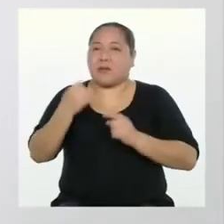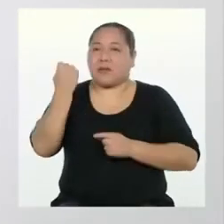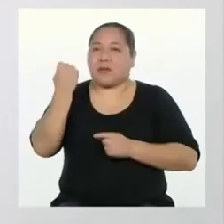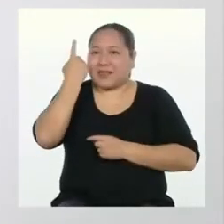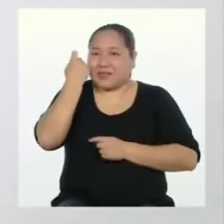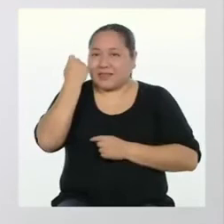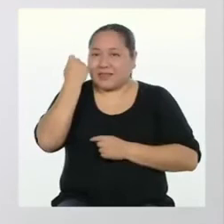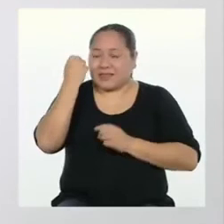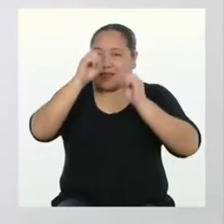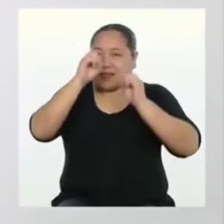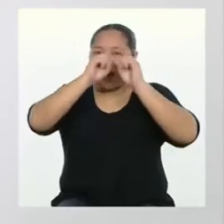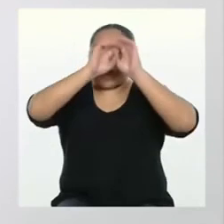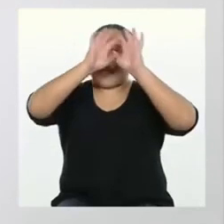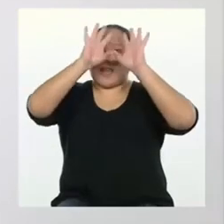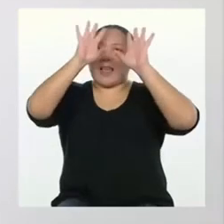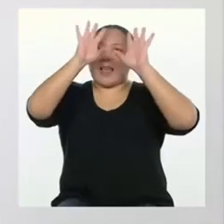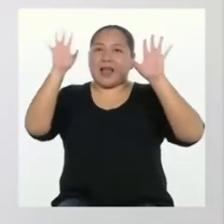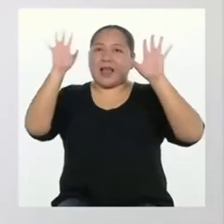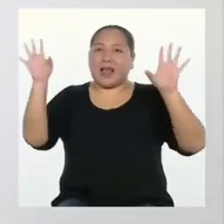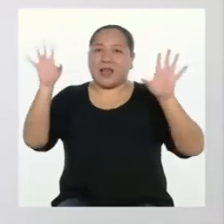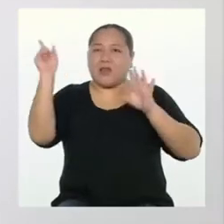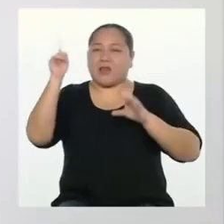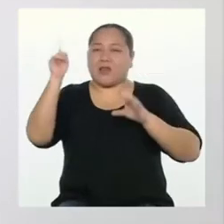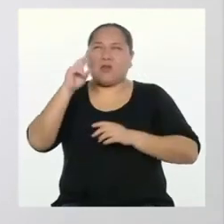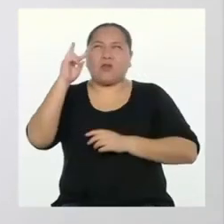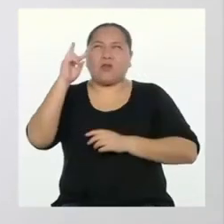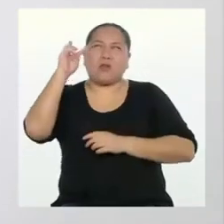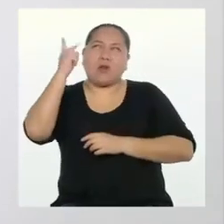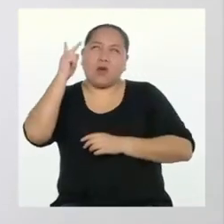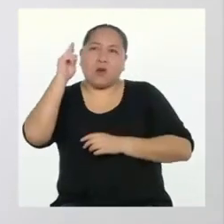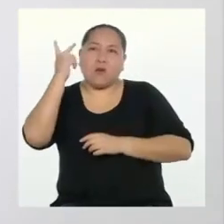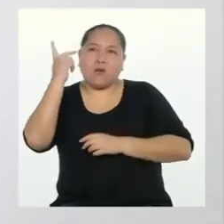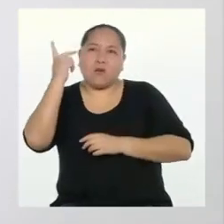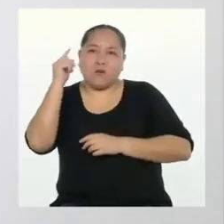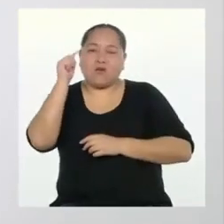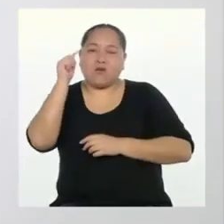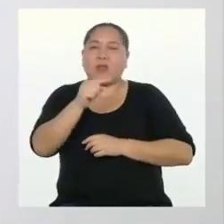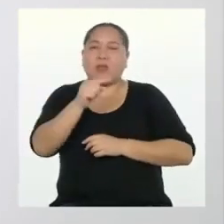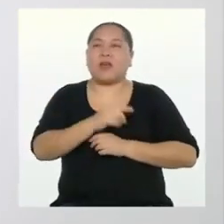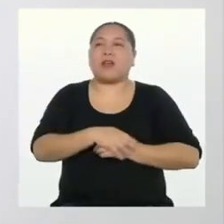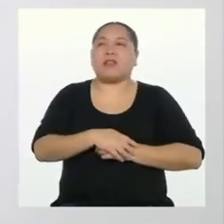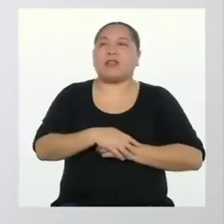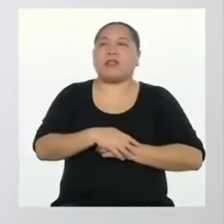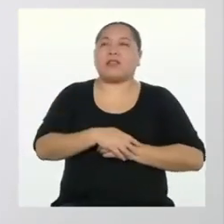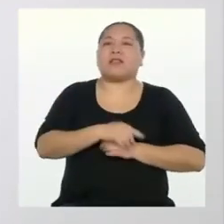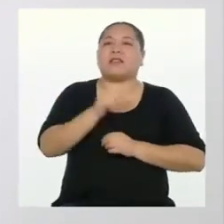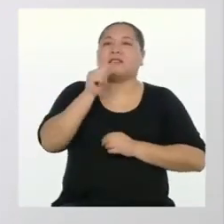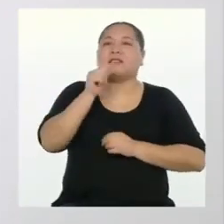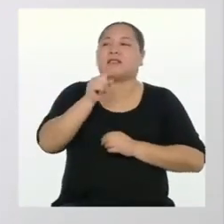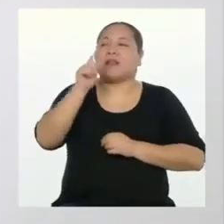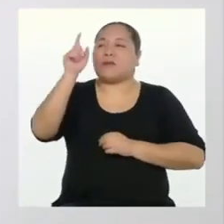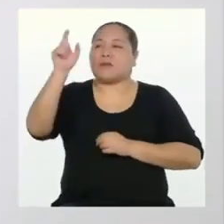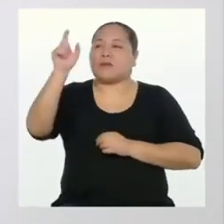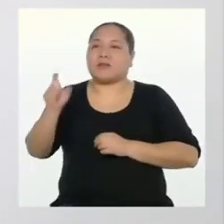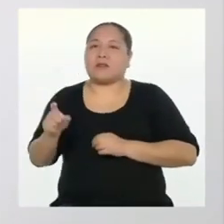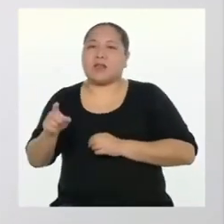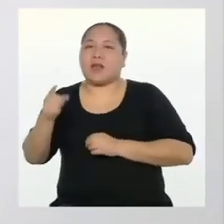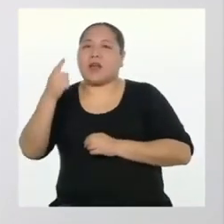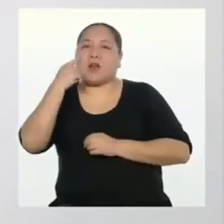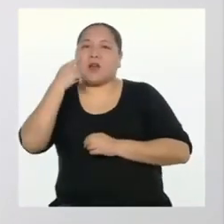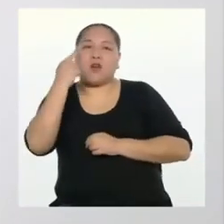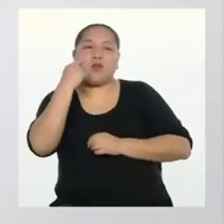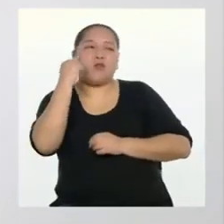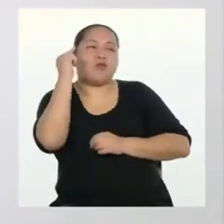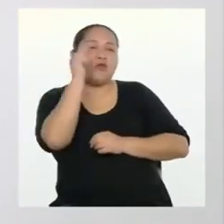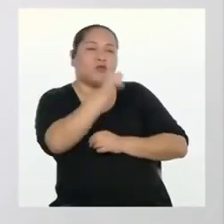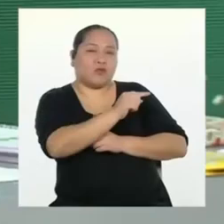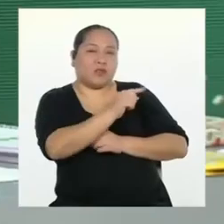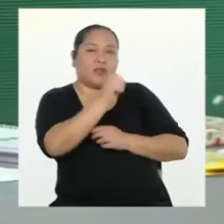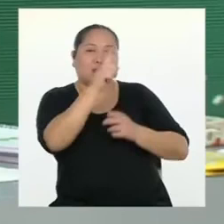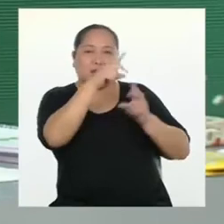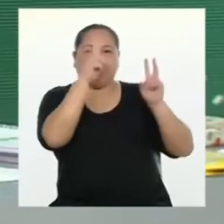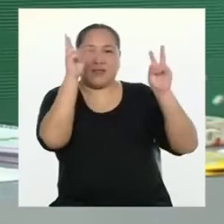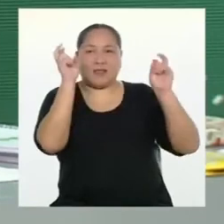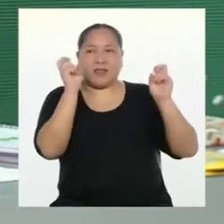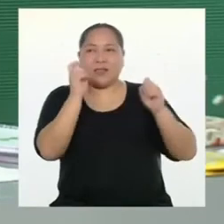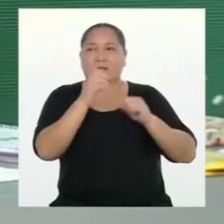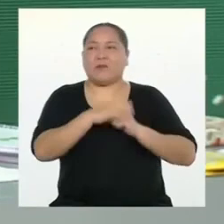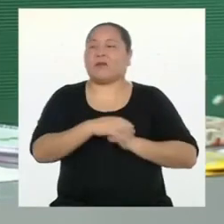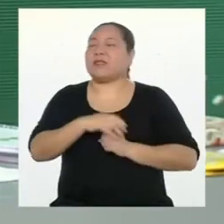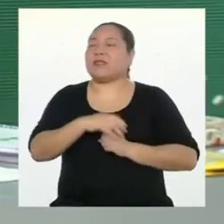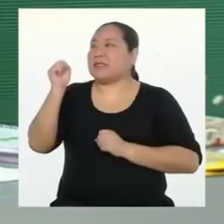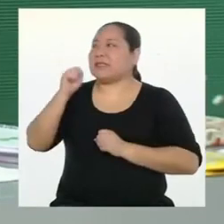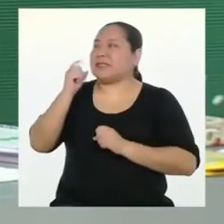se pueda comprender sin crear ambigüedades, los receptores tienen que tener un conocimiento previo.